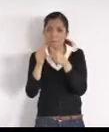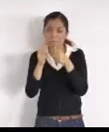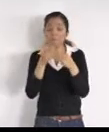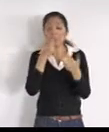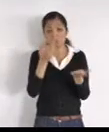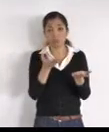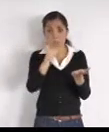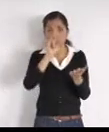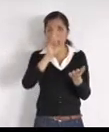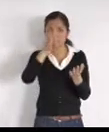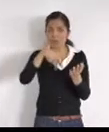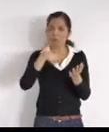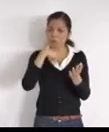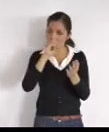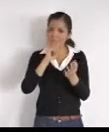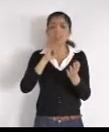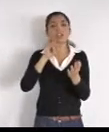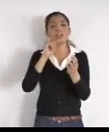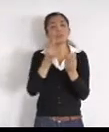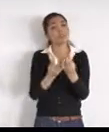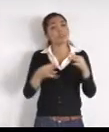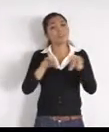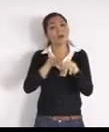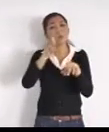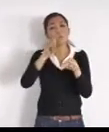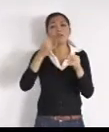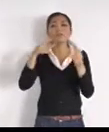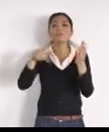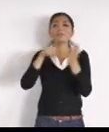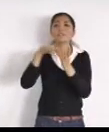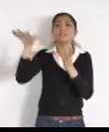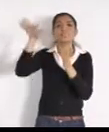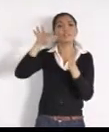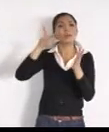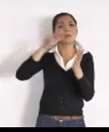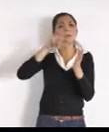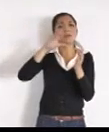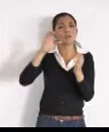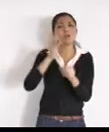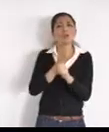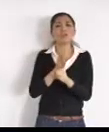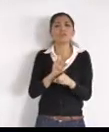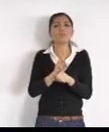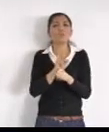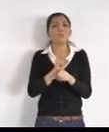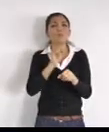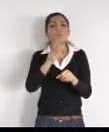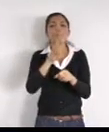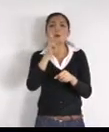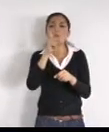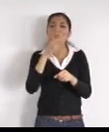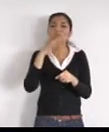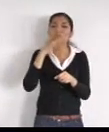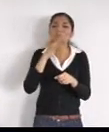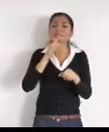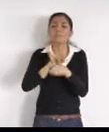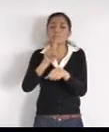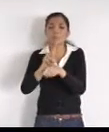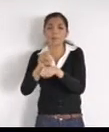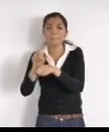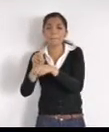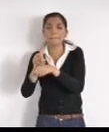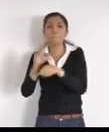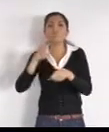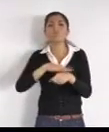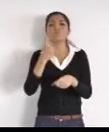problema, de calidad de agua, porque lo extraemos, de un acuífero, que ya está, sobre explotado,